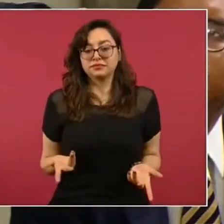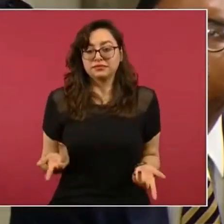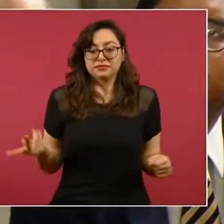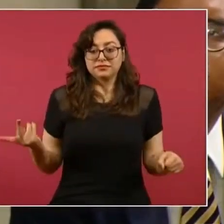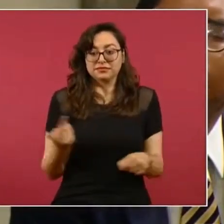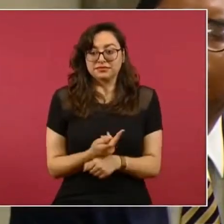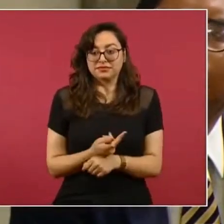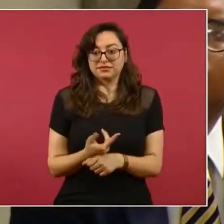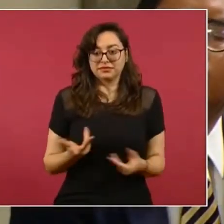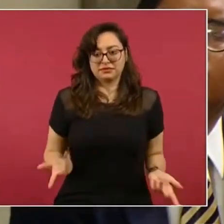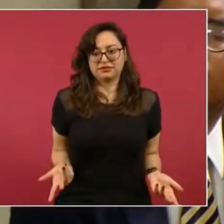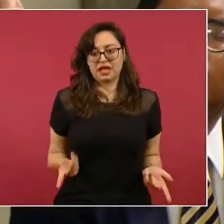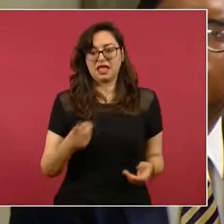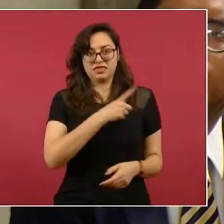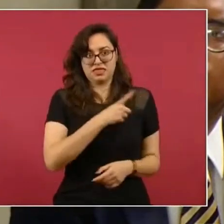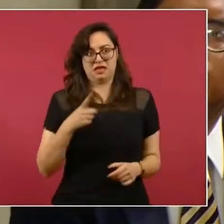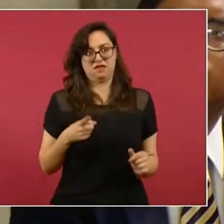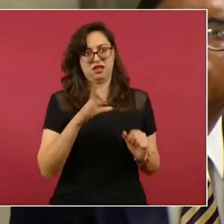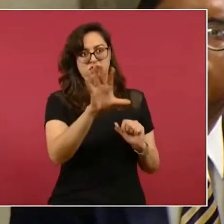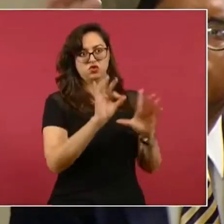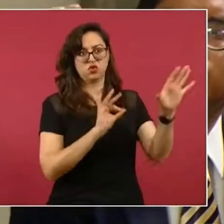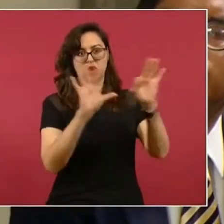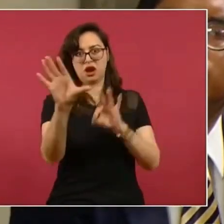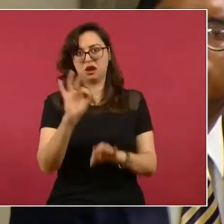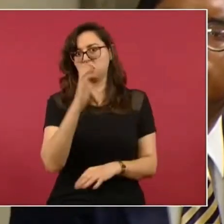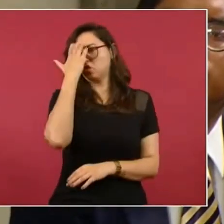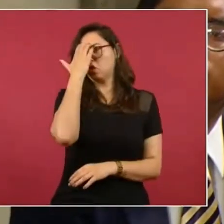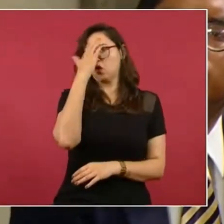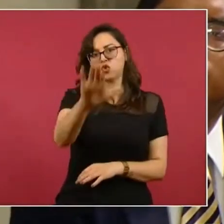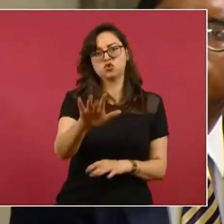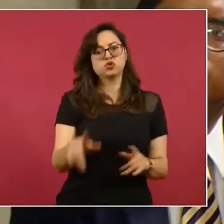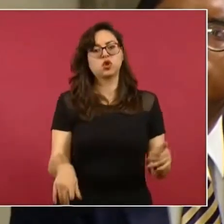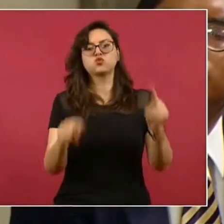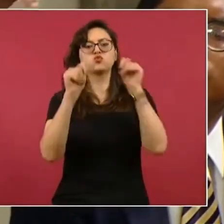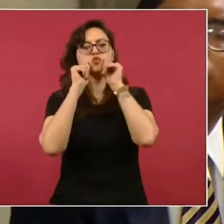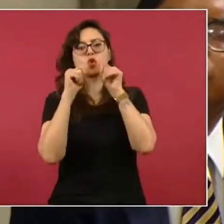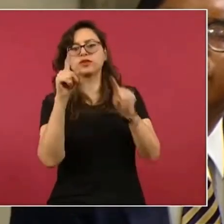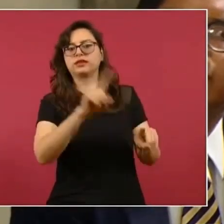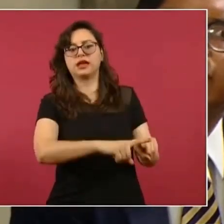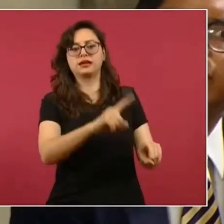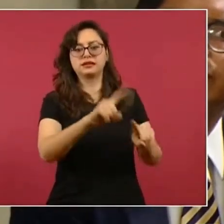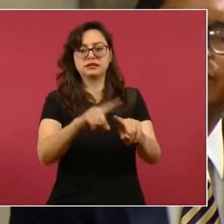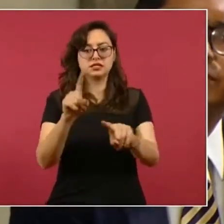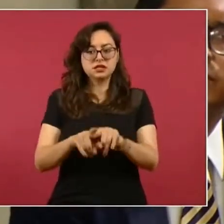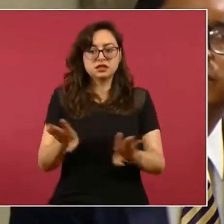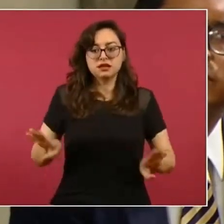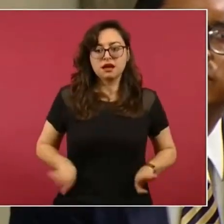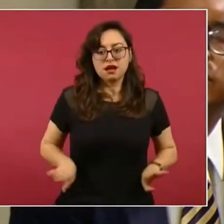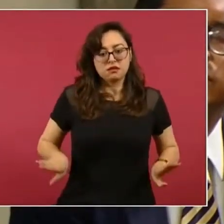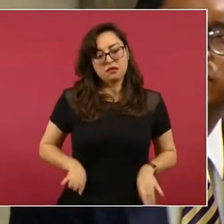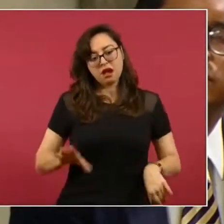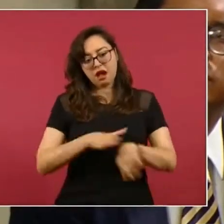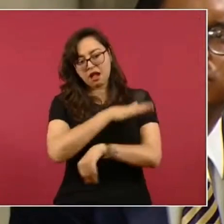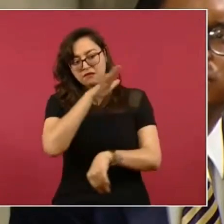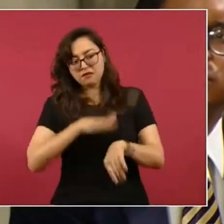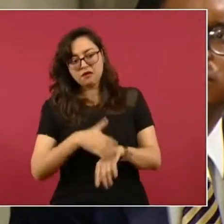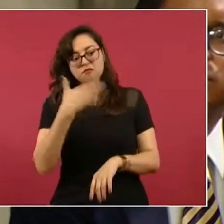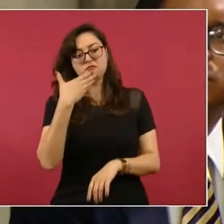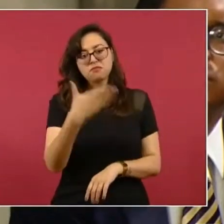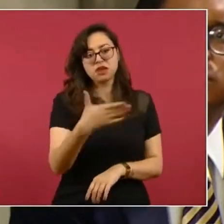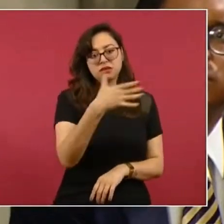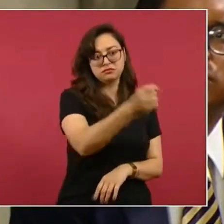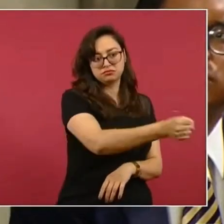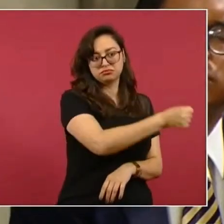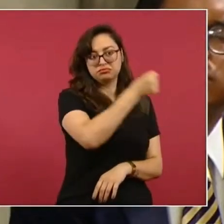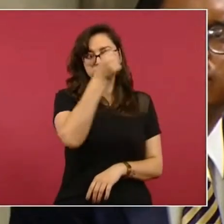y que vaya el ciudadano, haya sido funcionario o no, pues que tenga la calificación más alta. No es